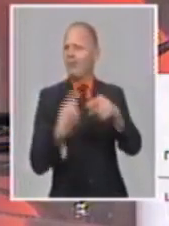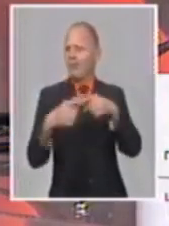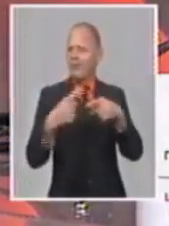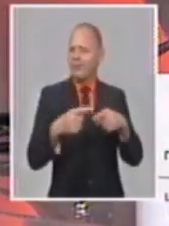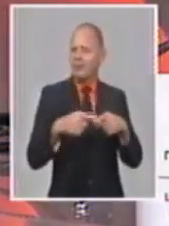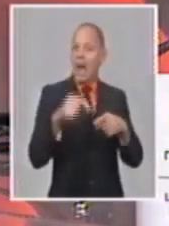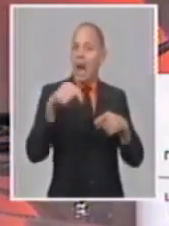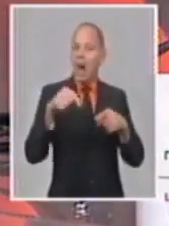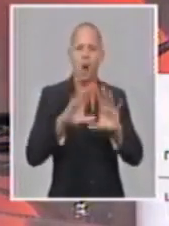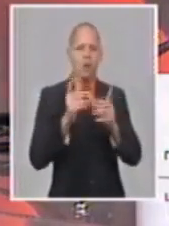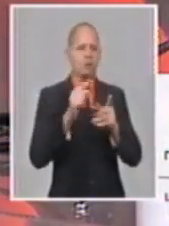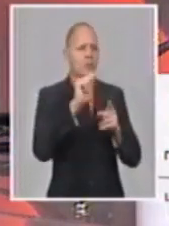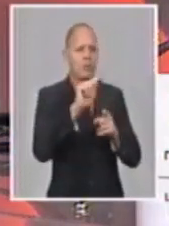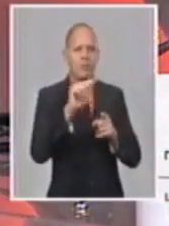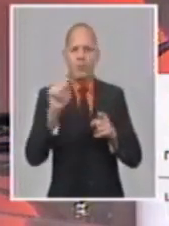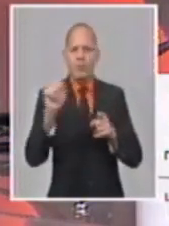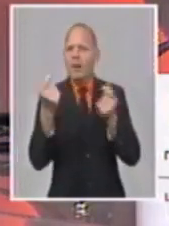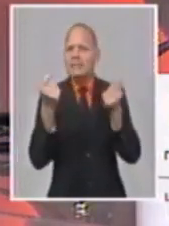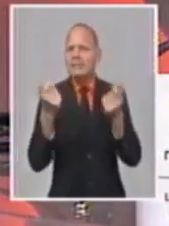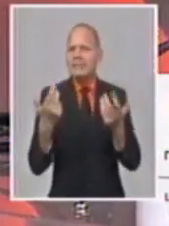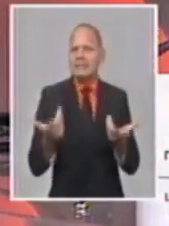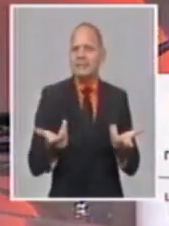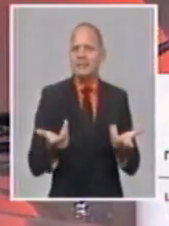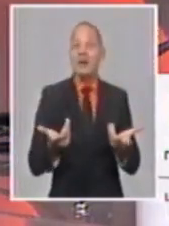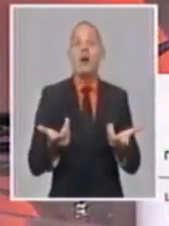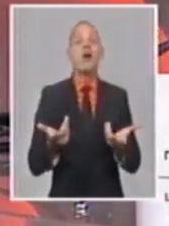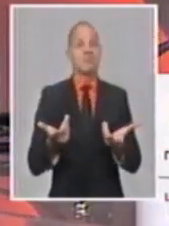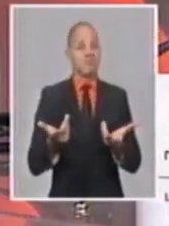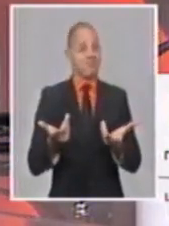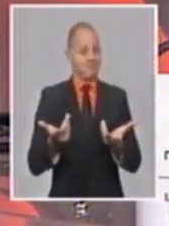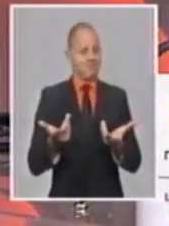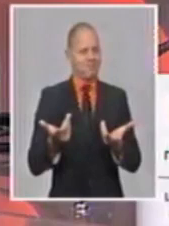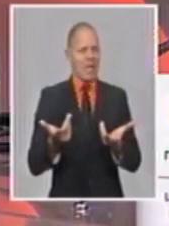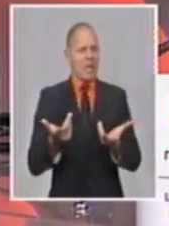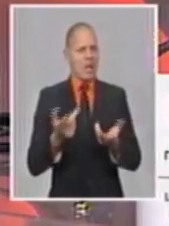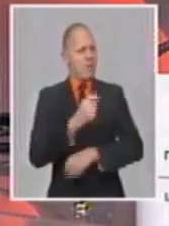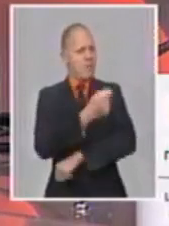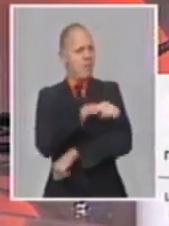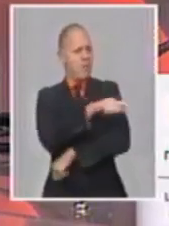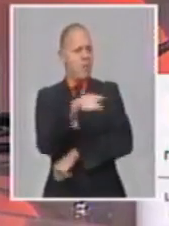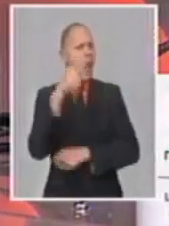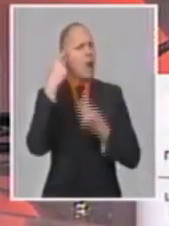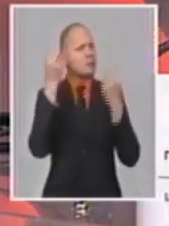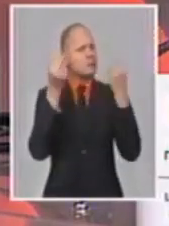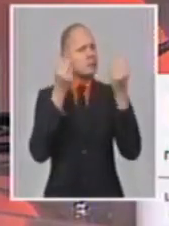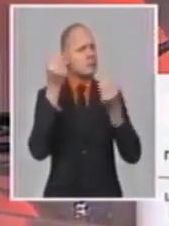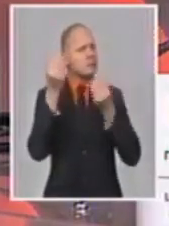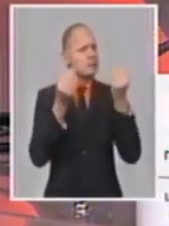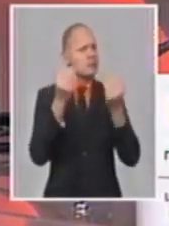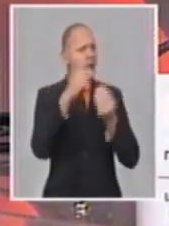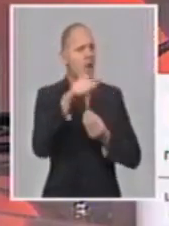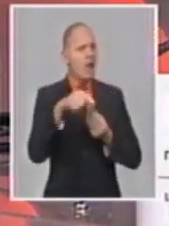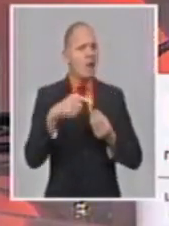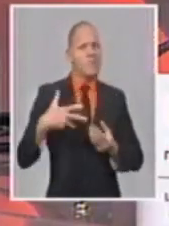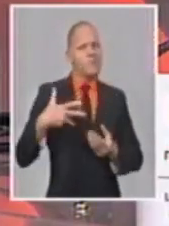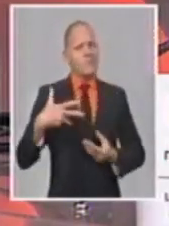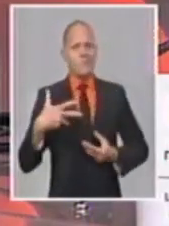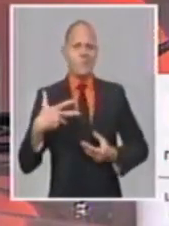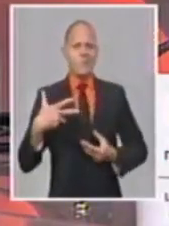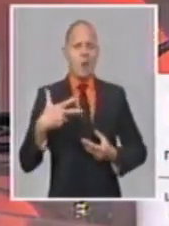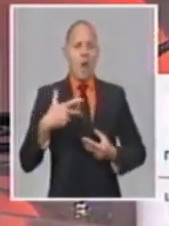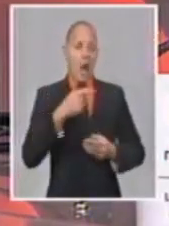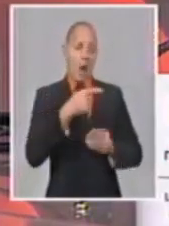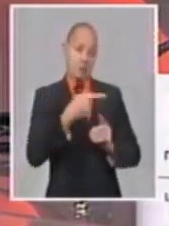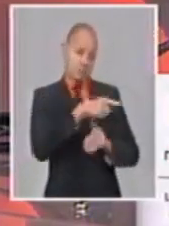tienen las facultades para su aprobación? ¿Qué opiniones se han recibido sobre la fijación de precios durante